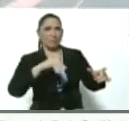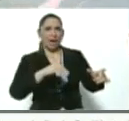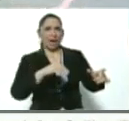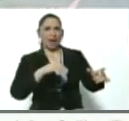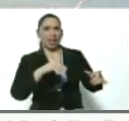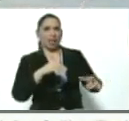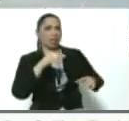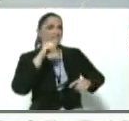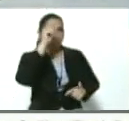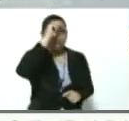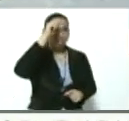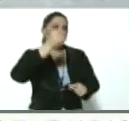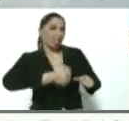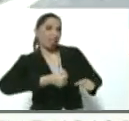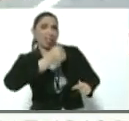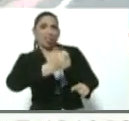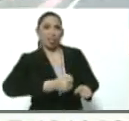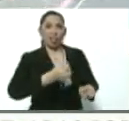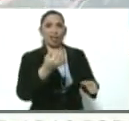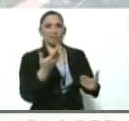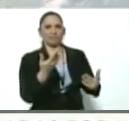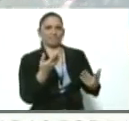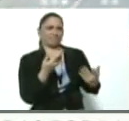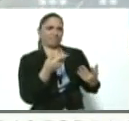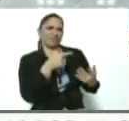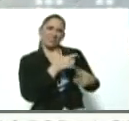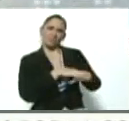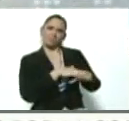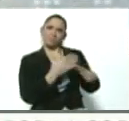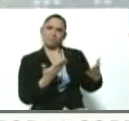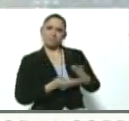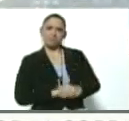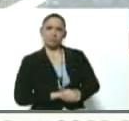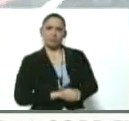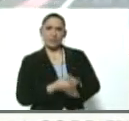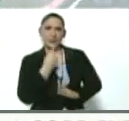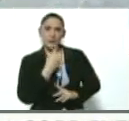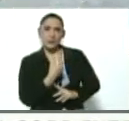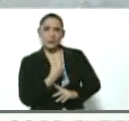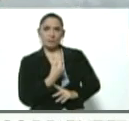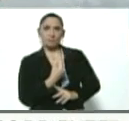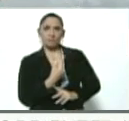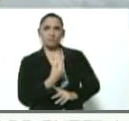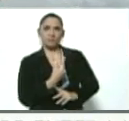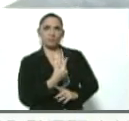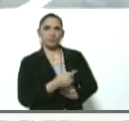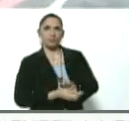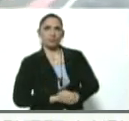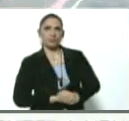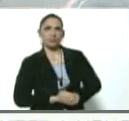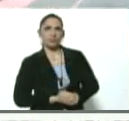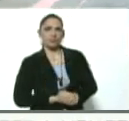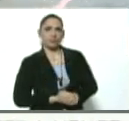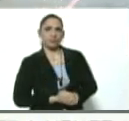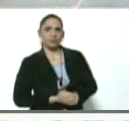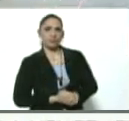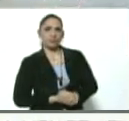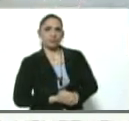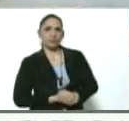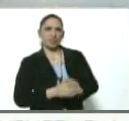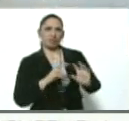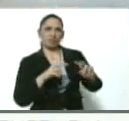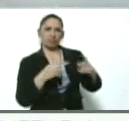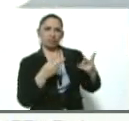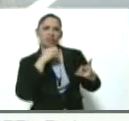que magníficos, hay un hecho que resalta las versiones de Colombia?